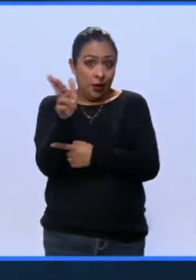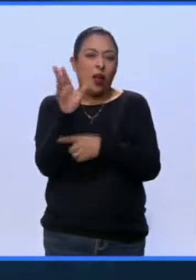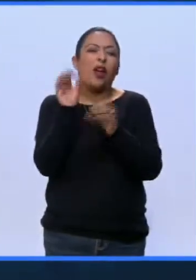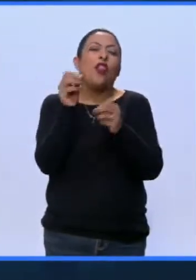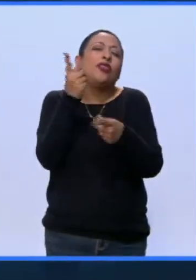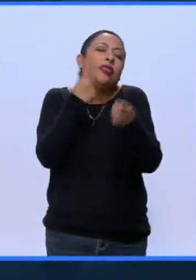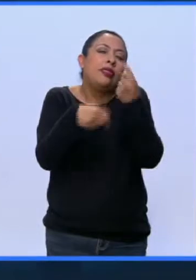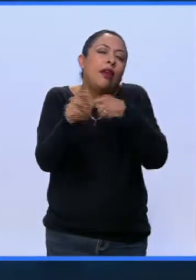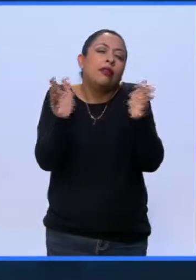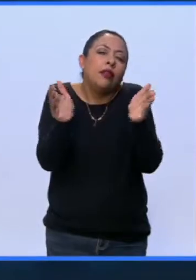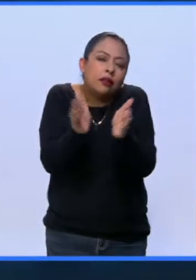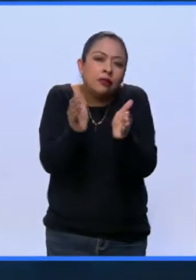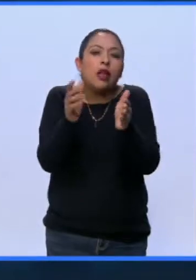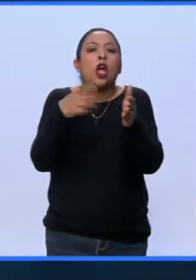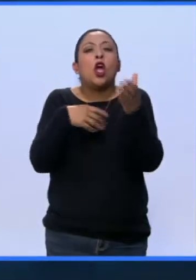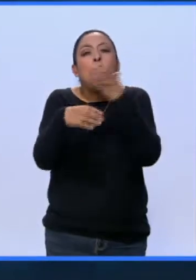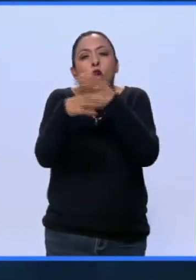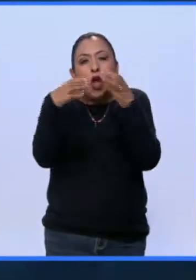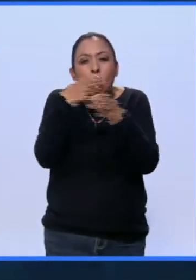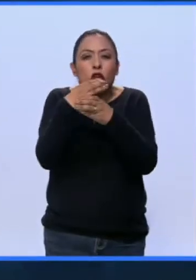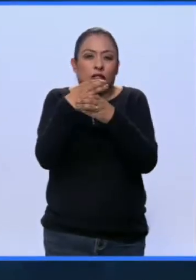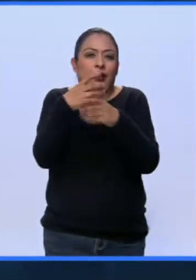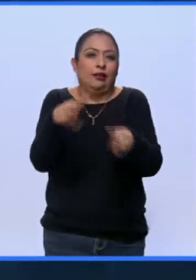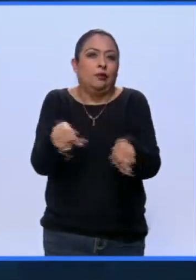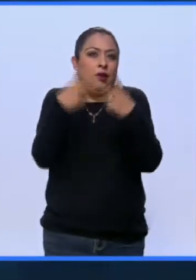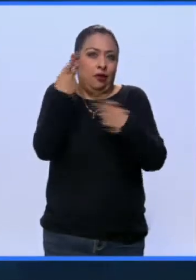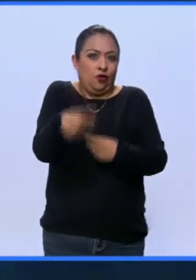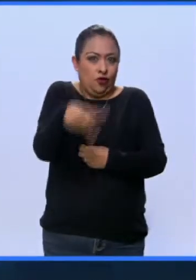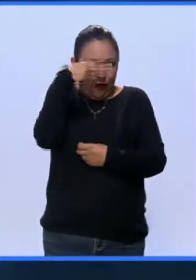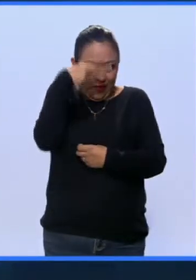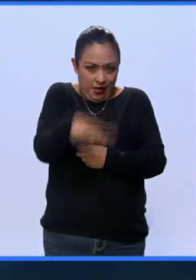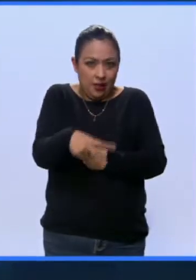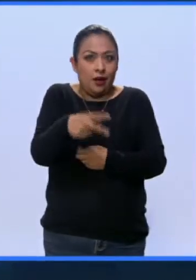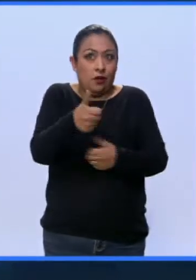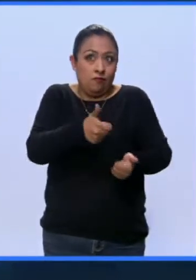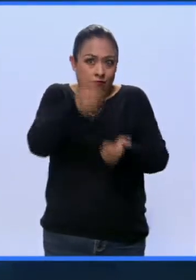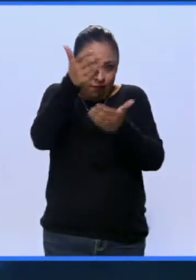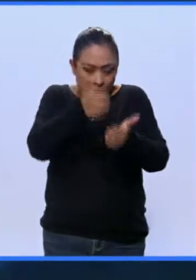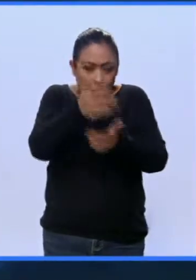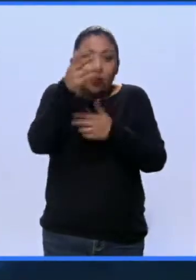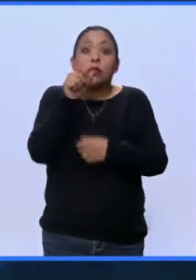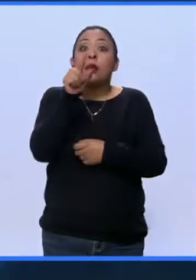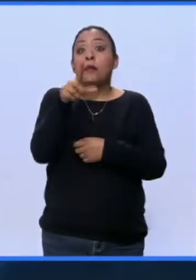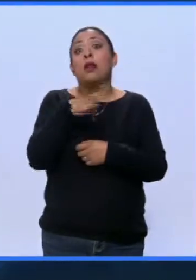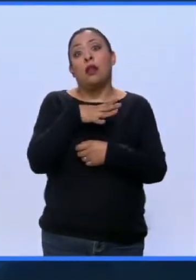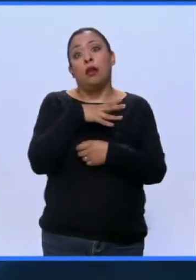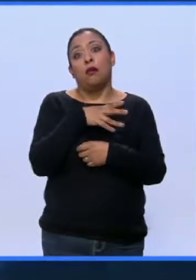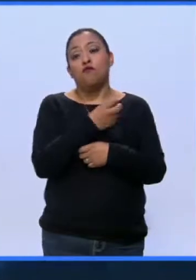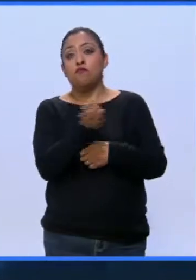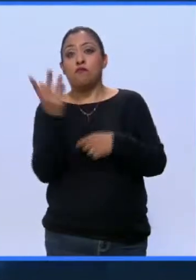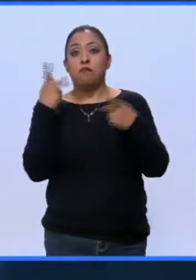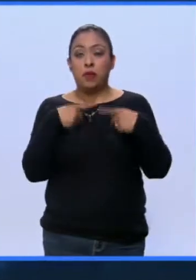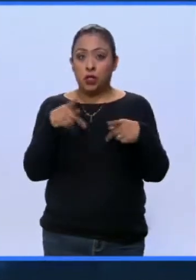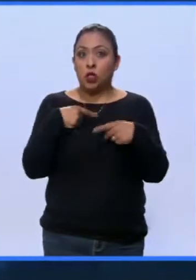tienditas de productos mexicanos. Y también han de tener un buen número de consumidores para mantenerse en la Unión